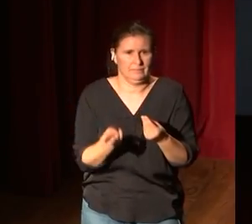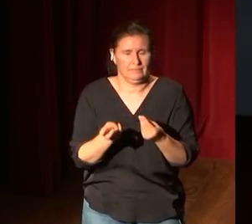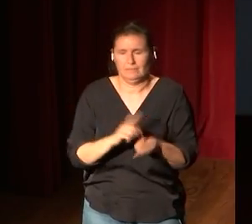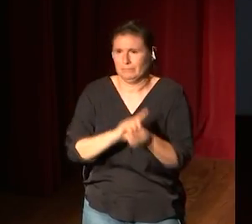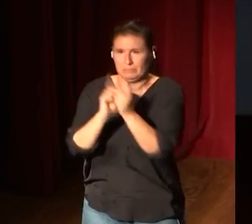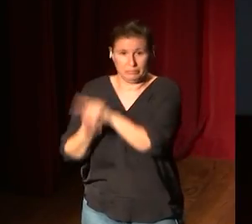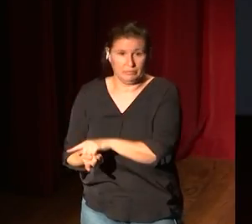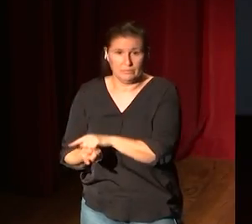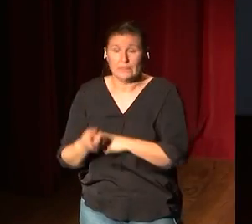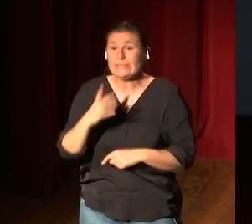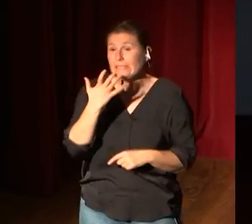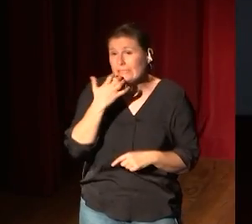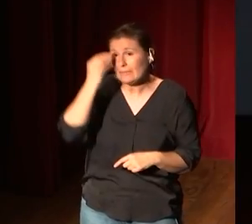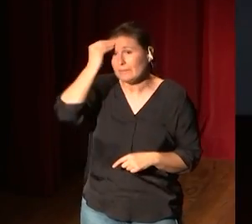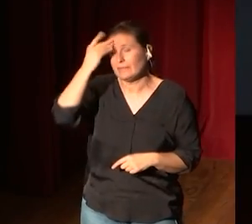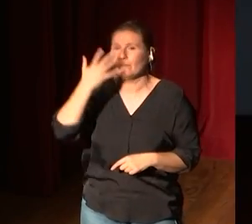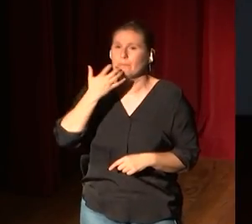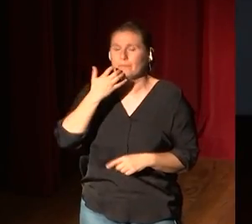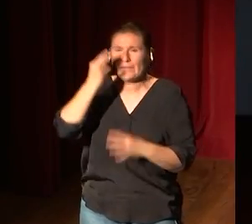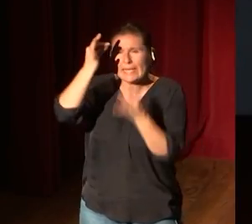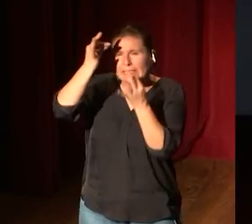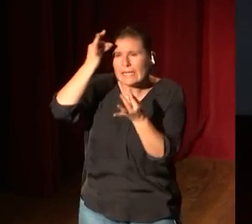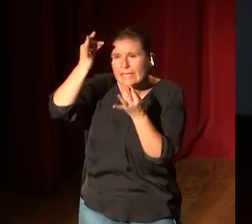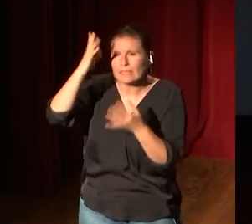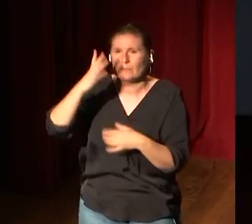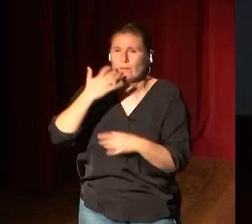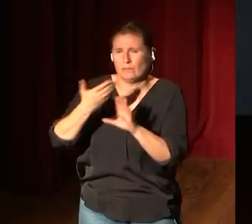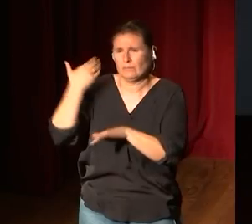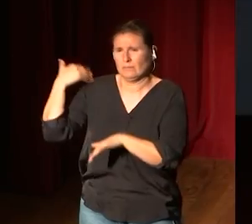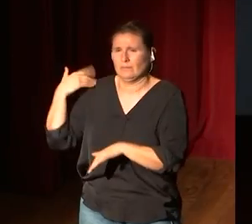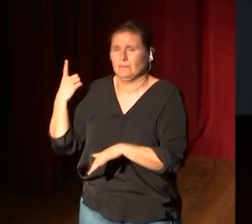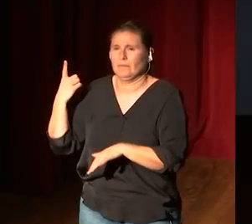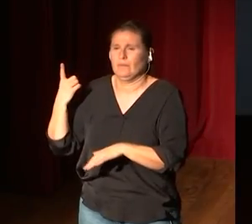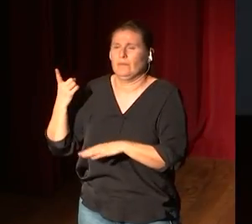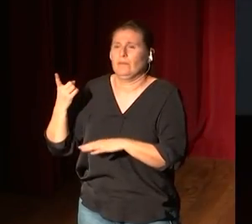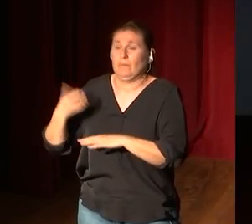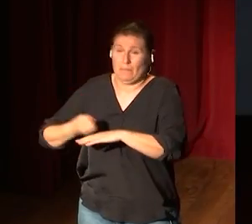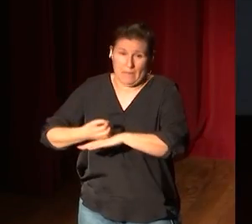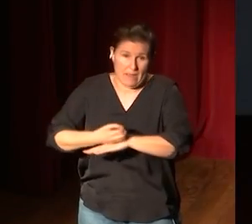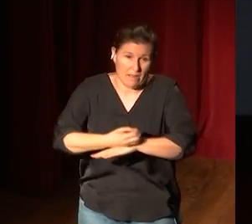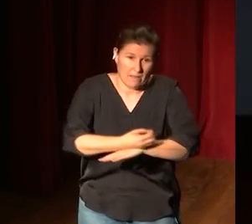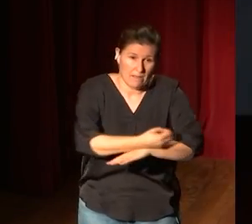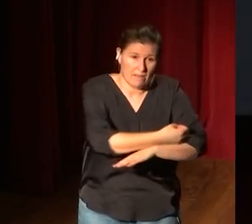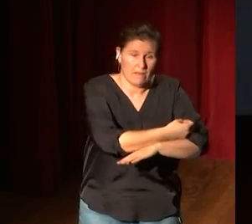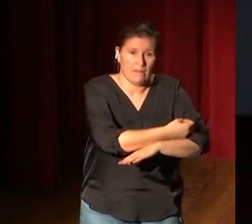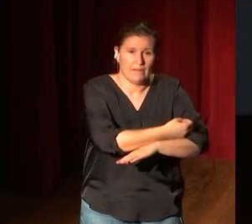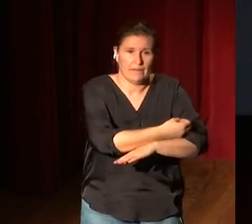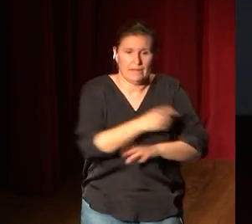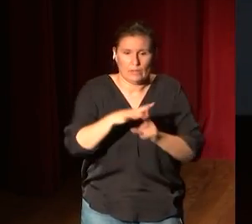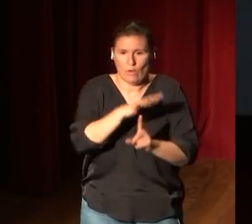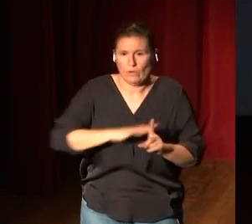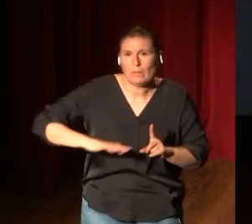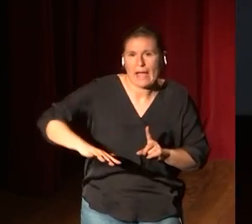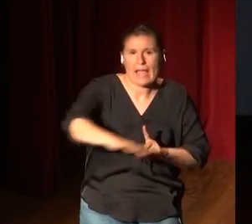Si piensan en detalles como lo que supuso la máquina de vapor en la configuración del paisaje en